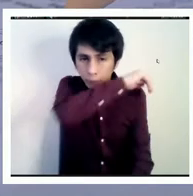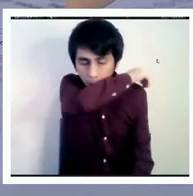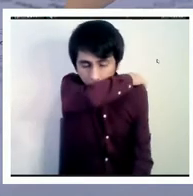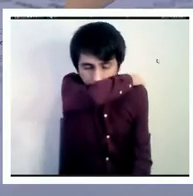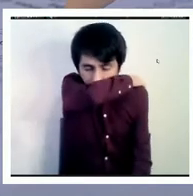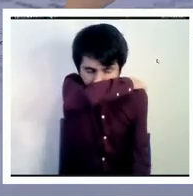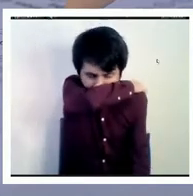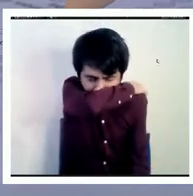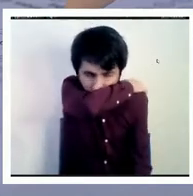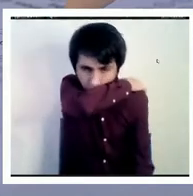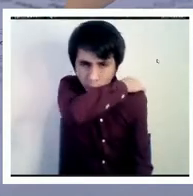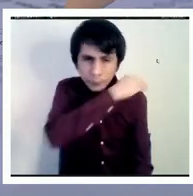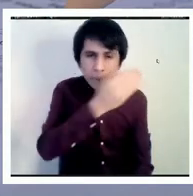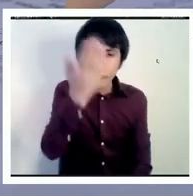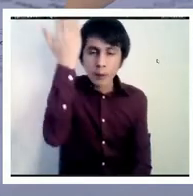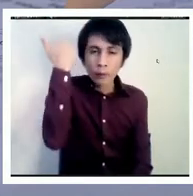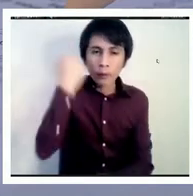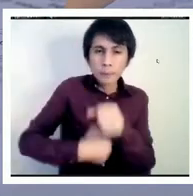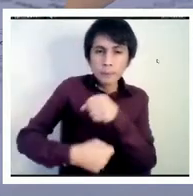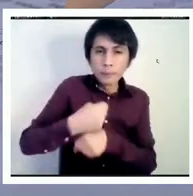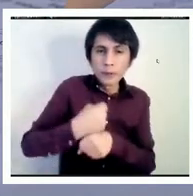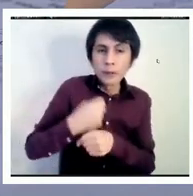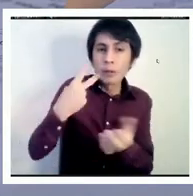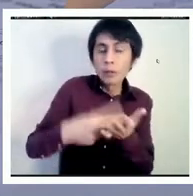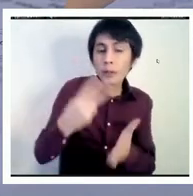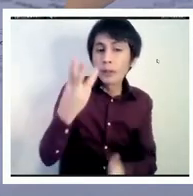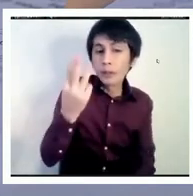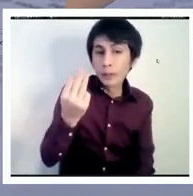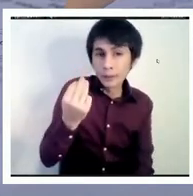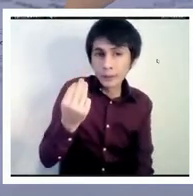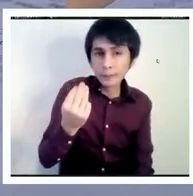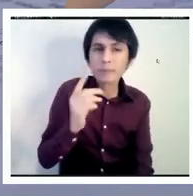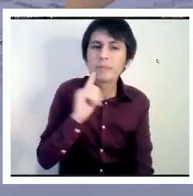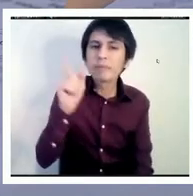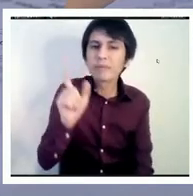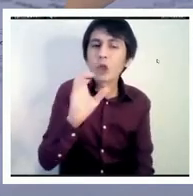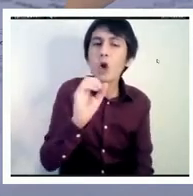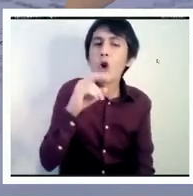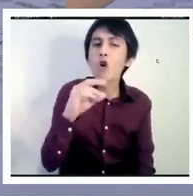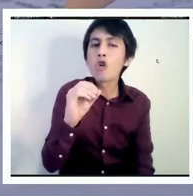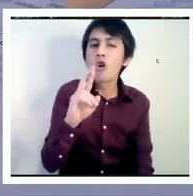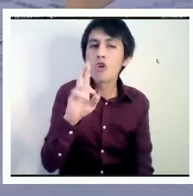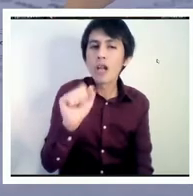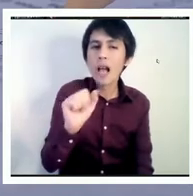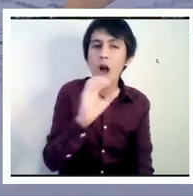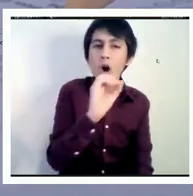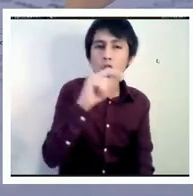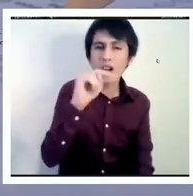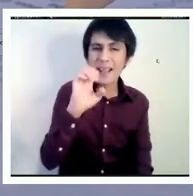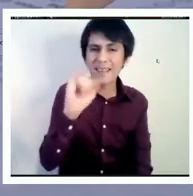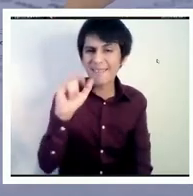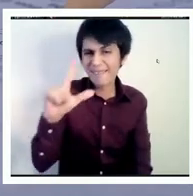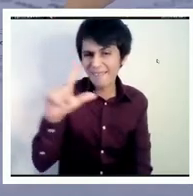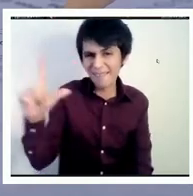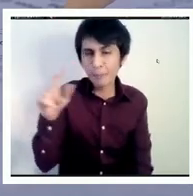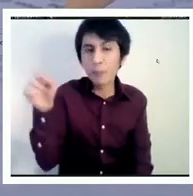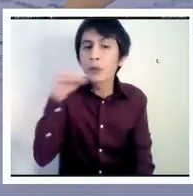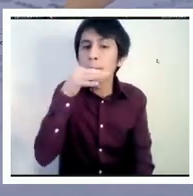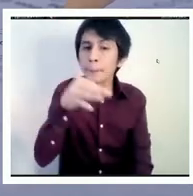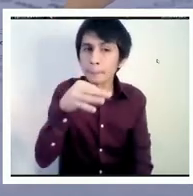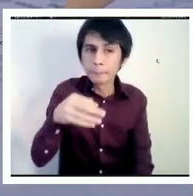Honora Neals nos habló acerca de que la rendición de cuentas necesitamos